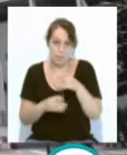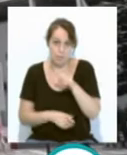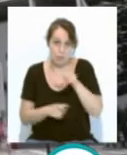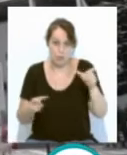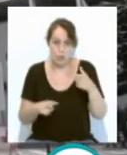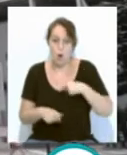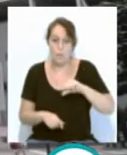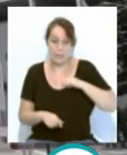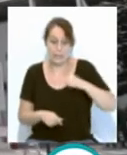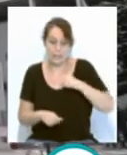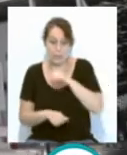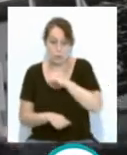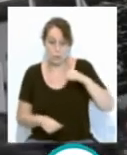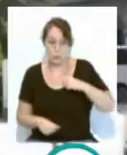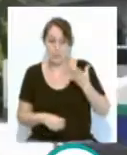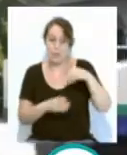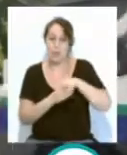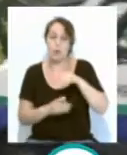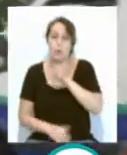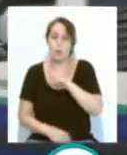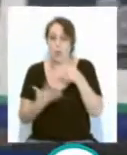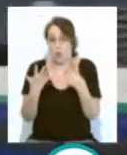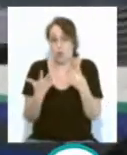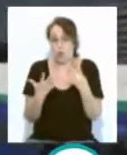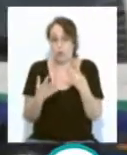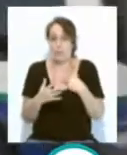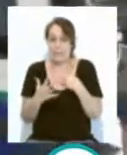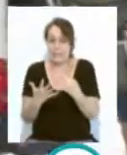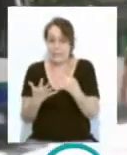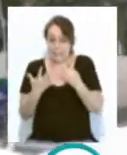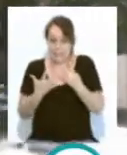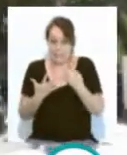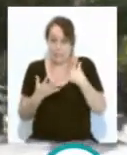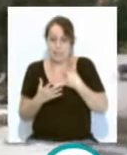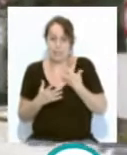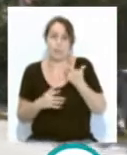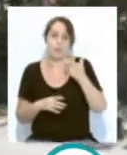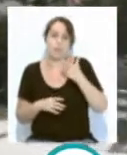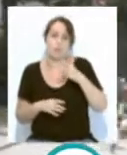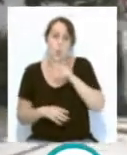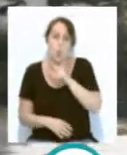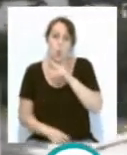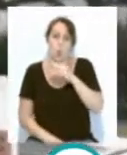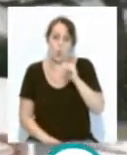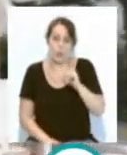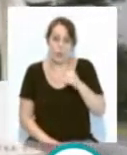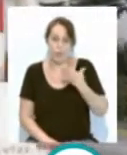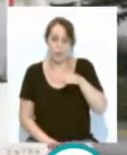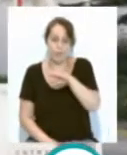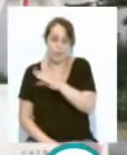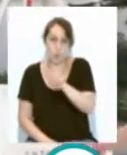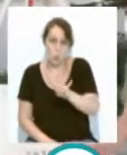comunidad han registrado 58 hospitalizados, siete de ellos en la unidad de cuidados intensivos y cuatro fallecimientos